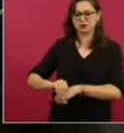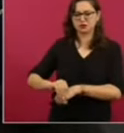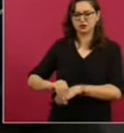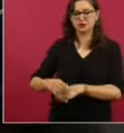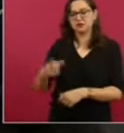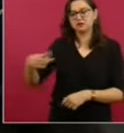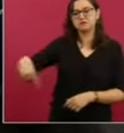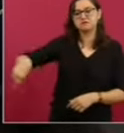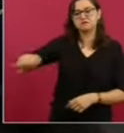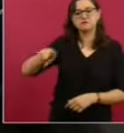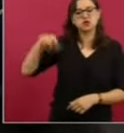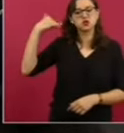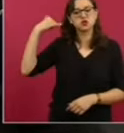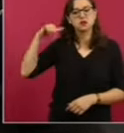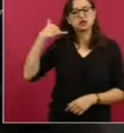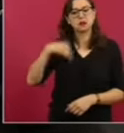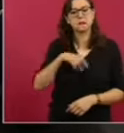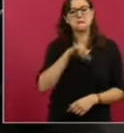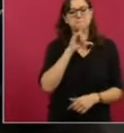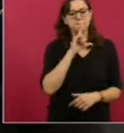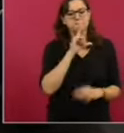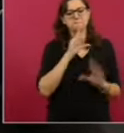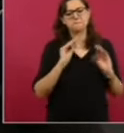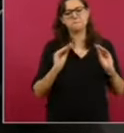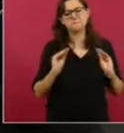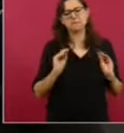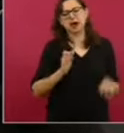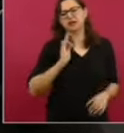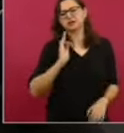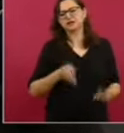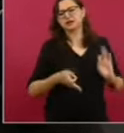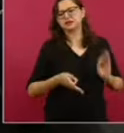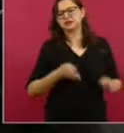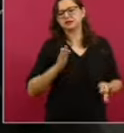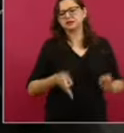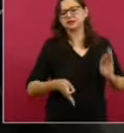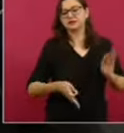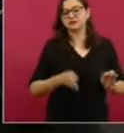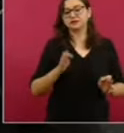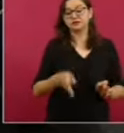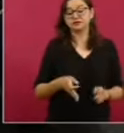eso fue el progreso de Yucatán. Yucatán, ese es el origen.